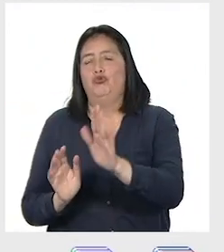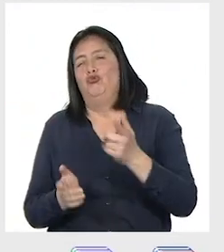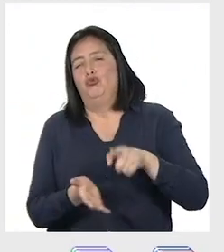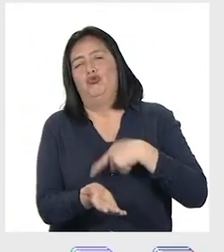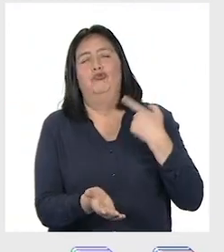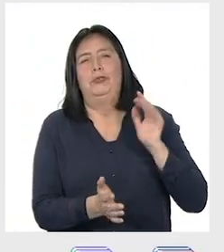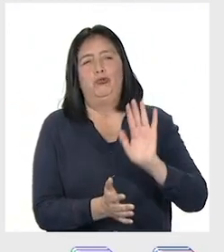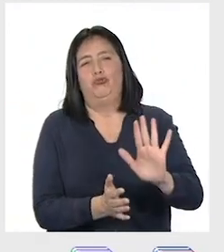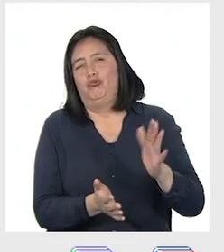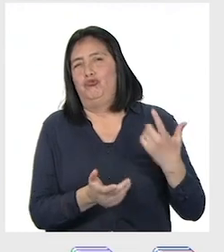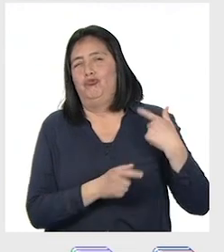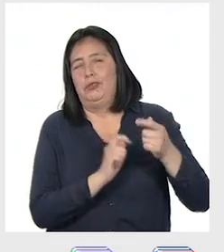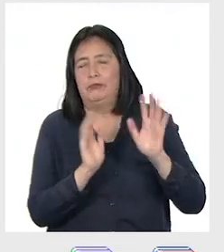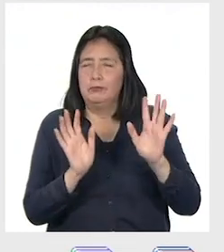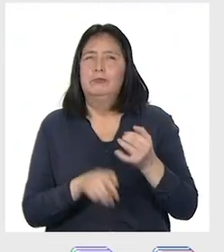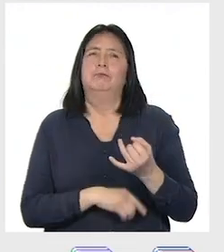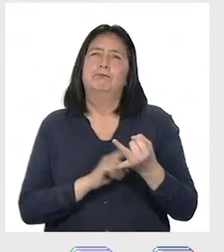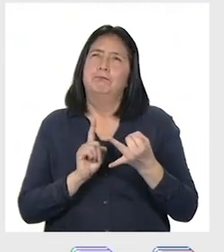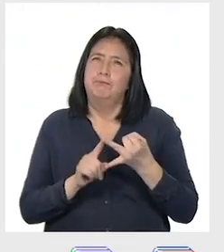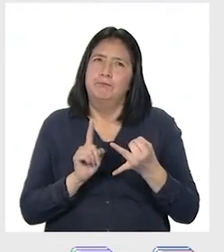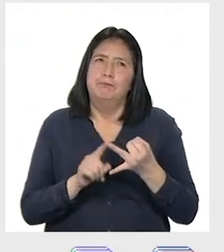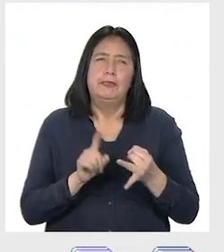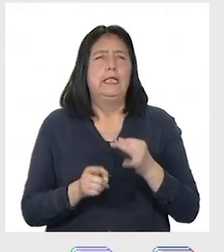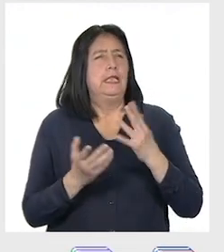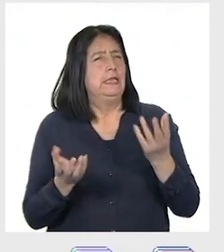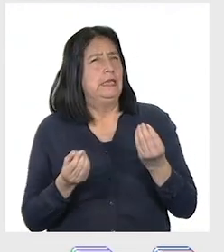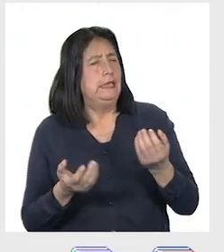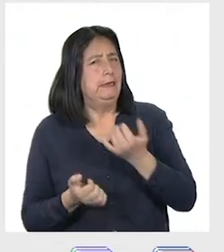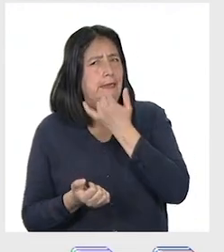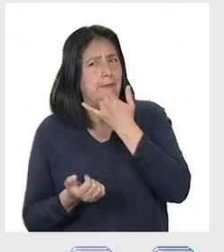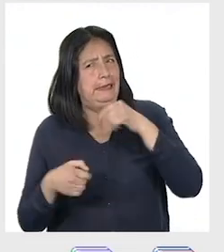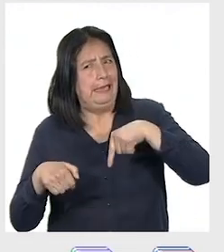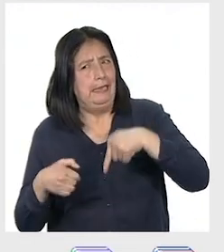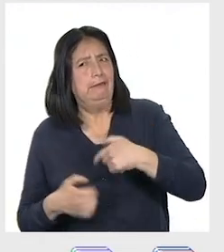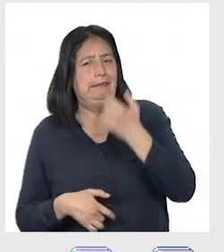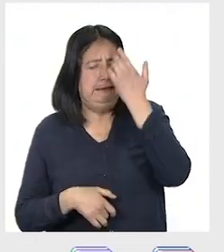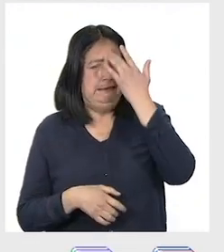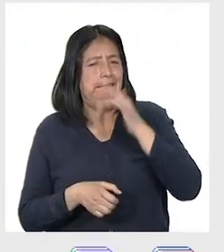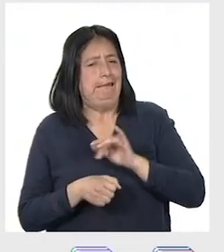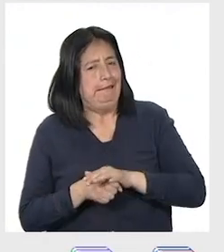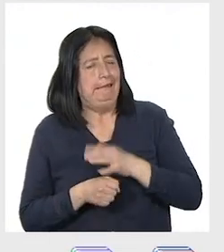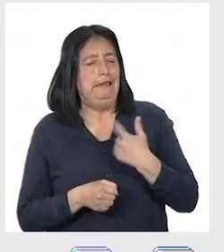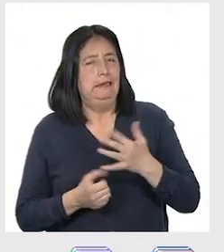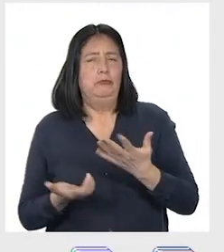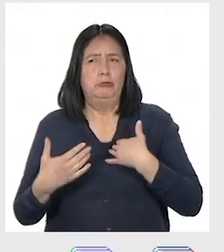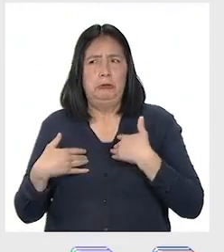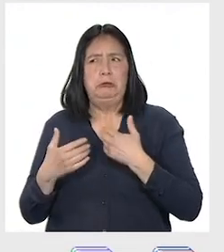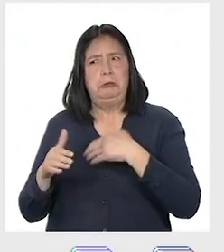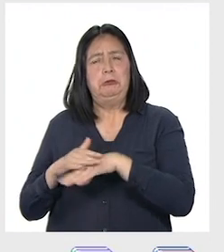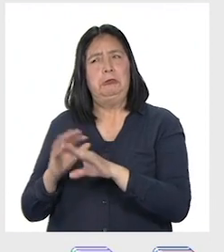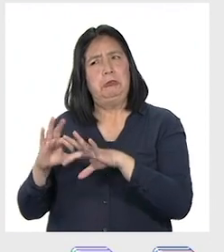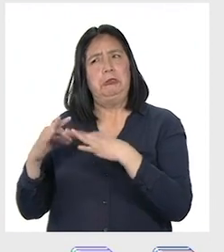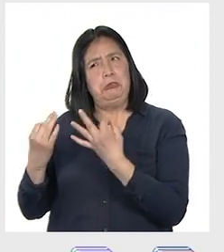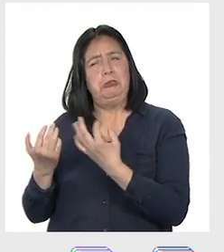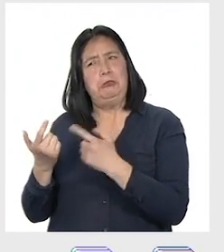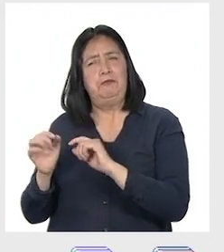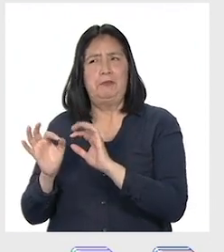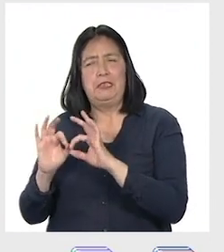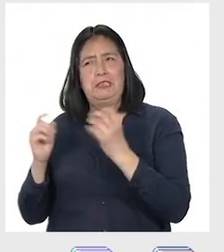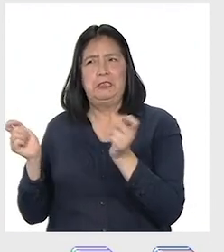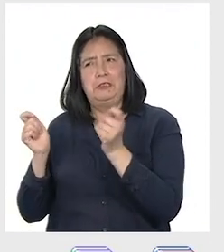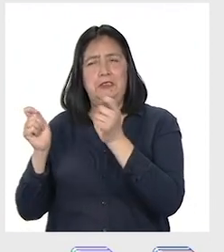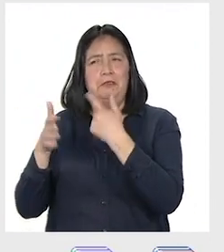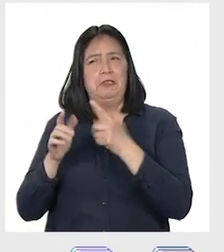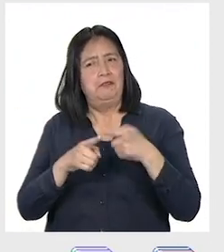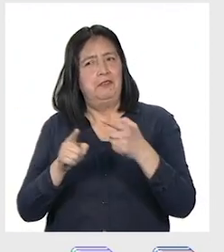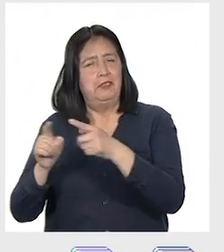costumbres. También vimos que debido a la situación actual, tenemos la posibilidad de festejar de formas distintas y